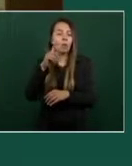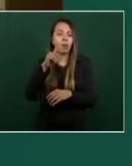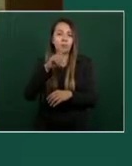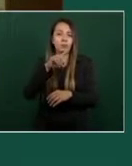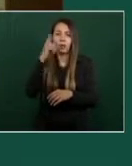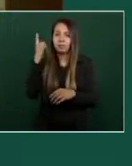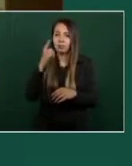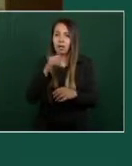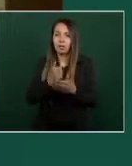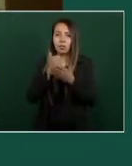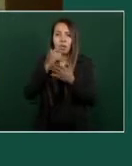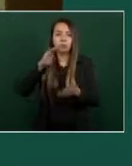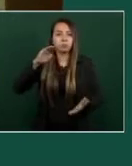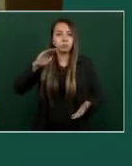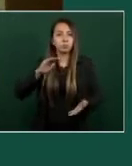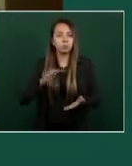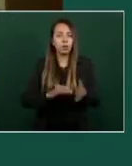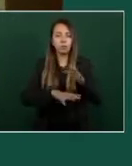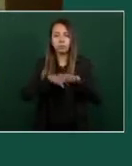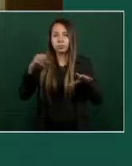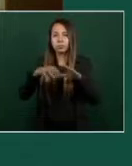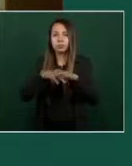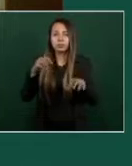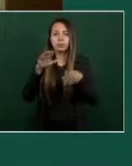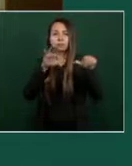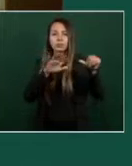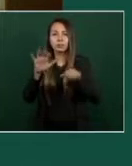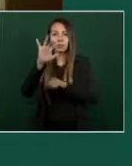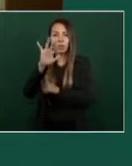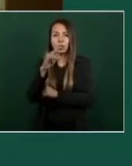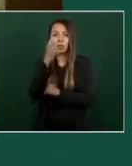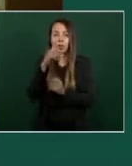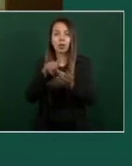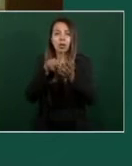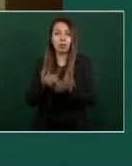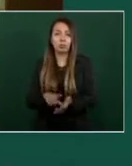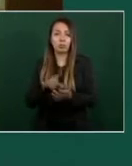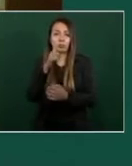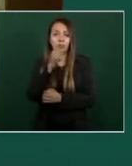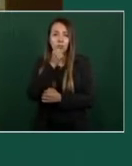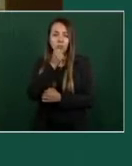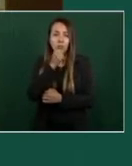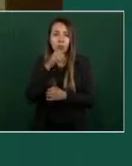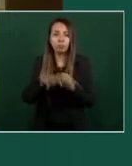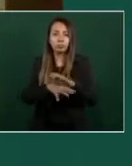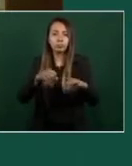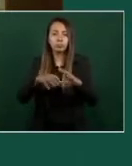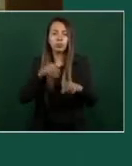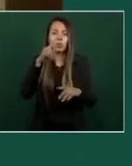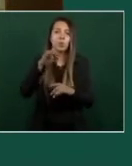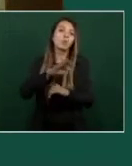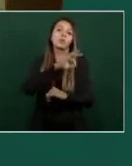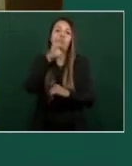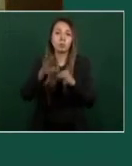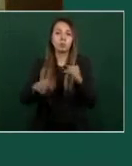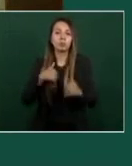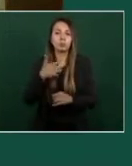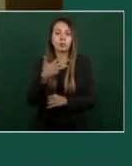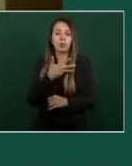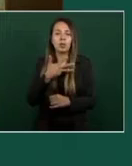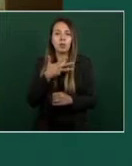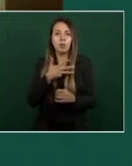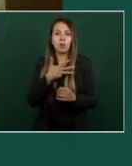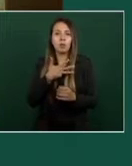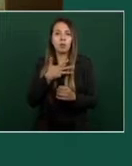importante de 651 litros por segundo. Ya por último, tengo los datos de los